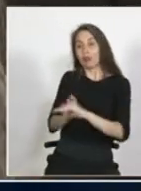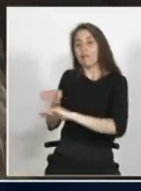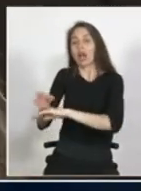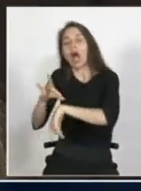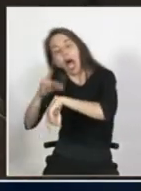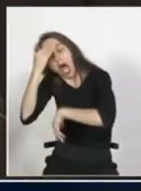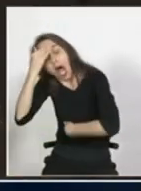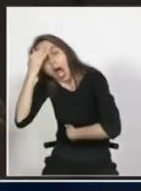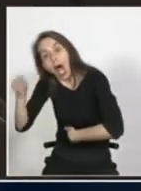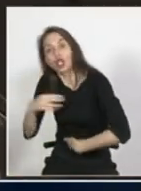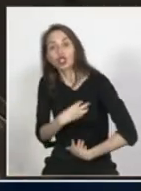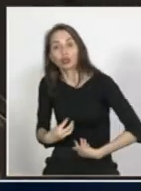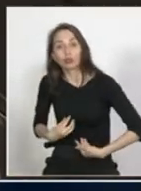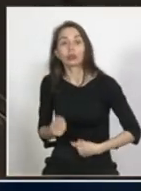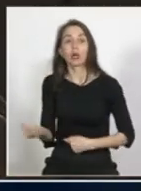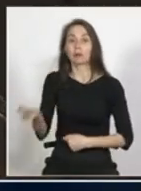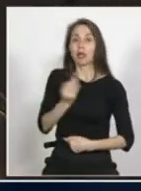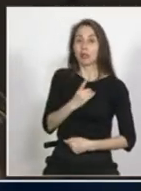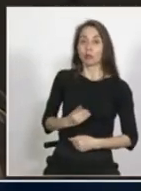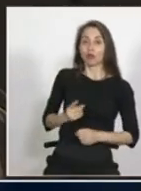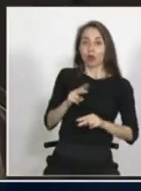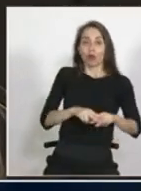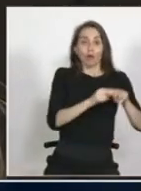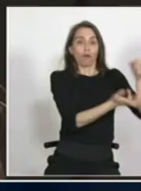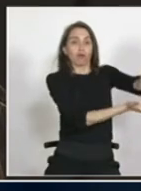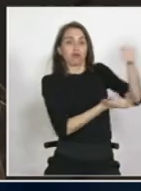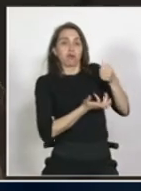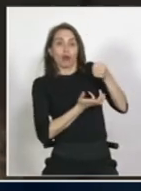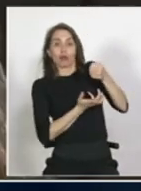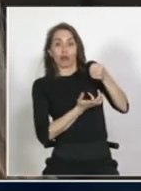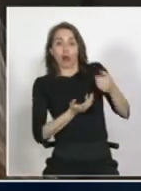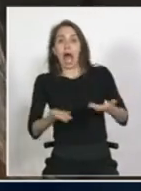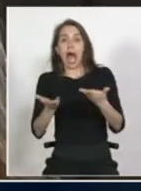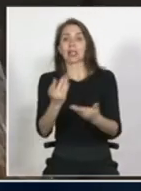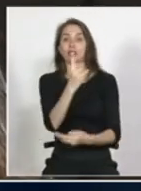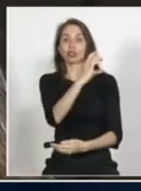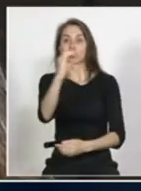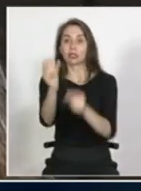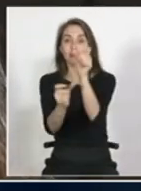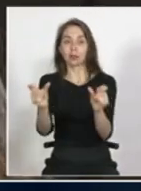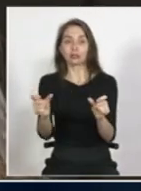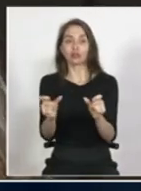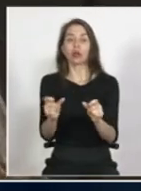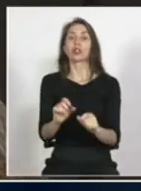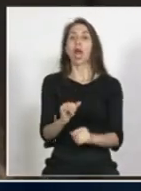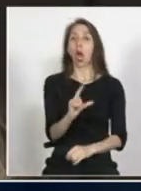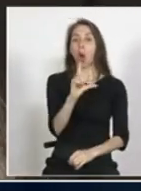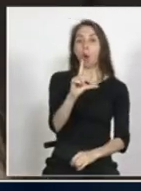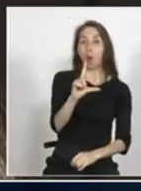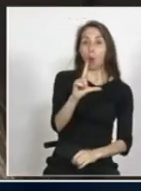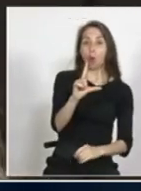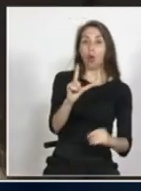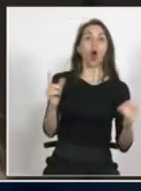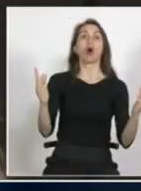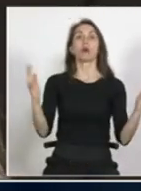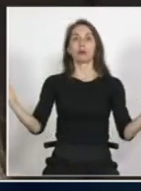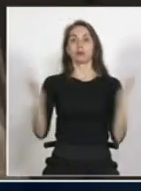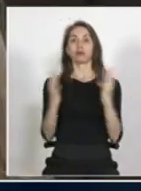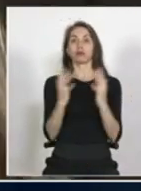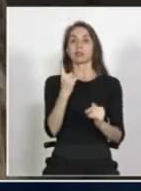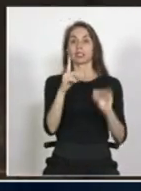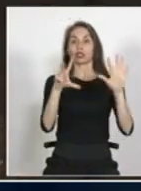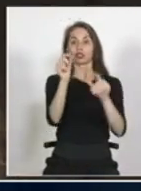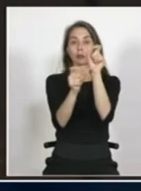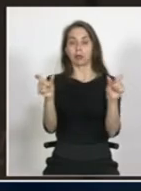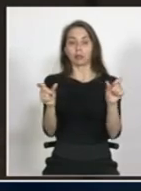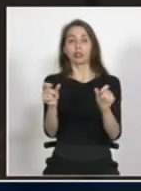diputada nosotros tenemos recursos para atender a 100 personas llegan a mitad de año y están atendiendo a 180 porque llegan muchos migrantes que